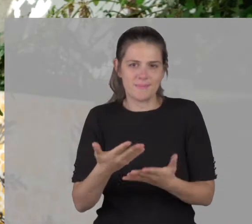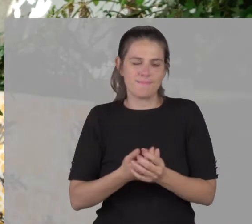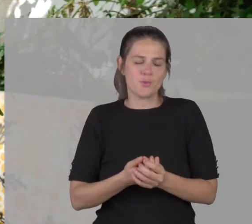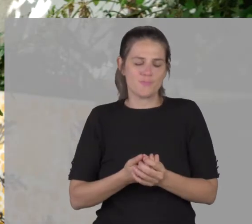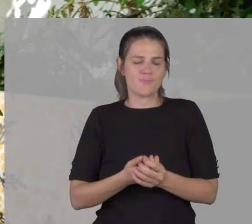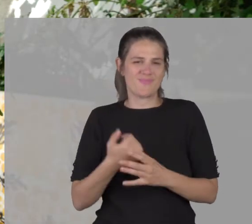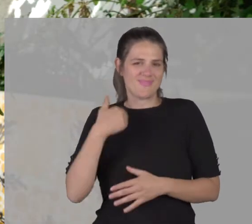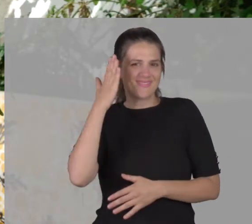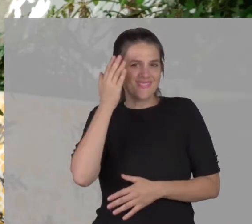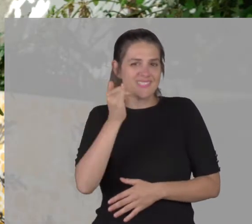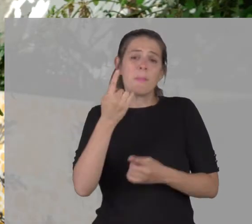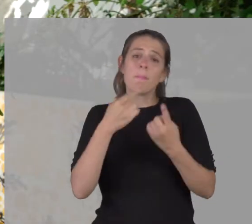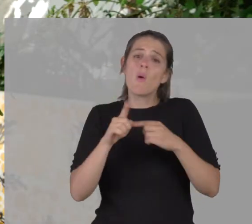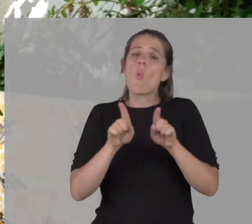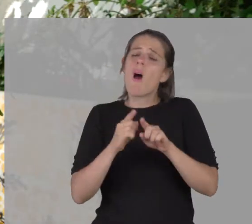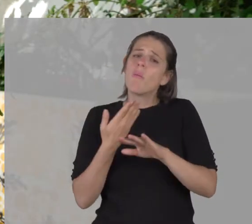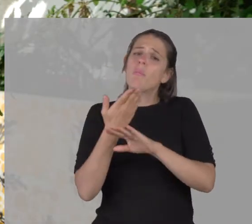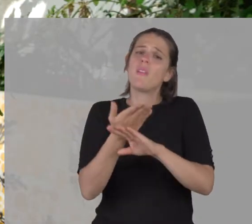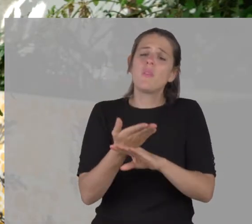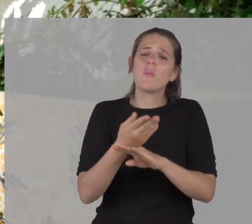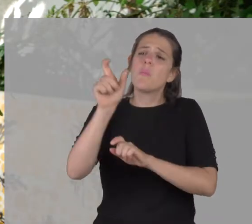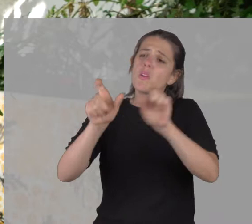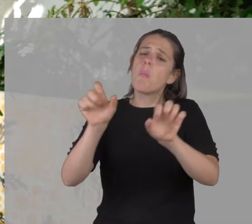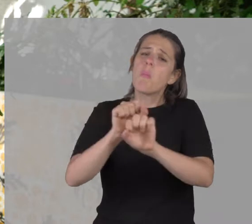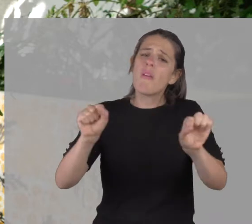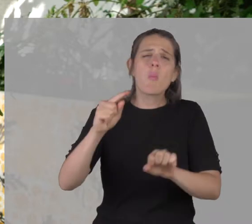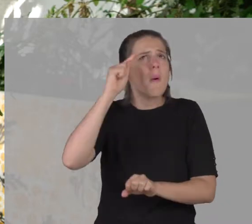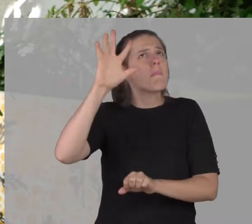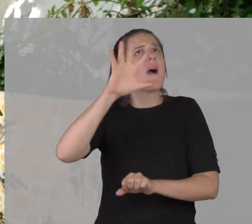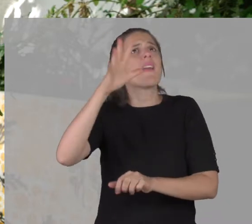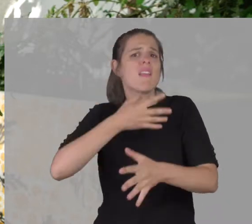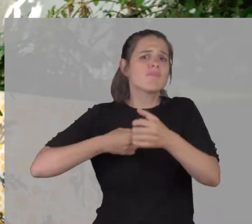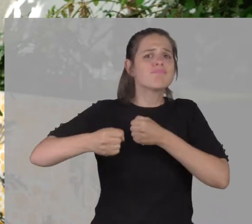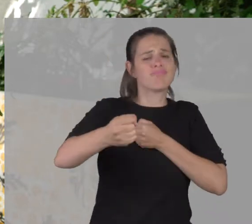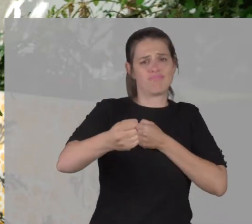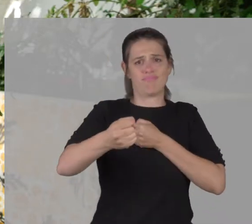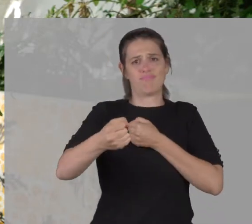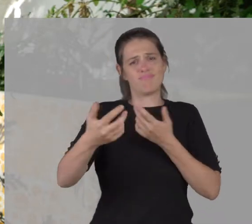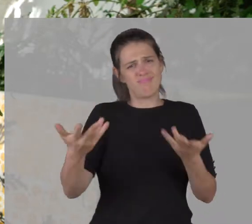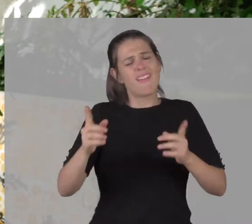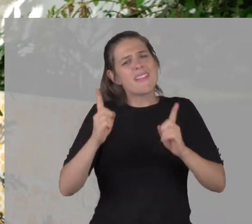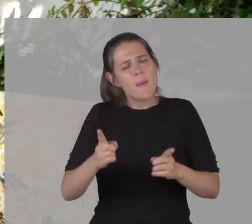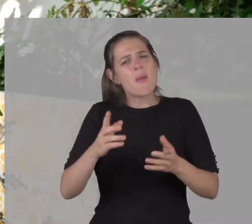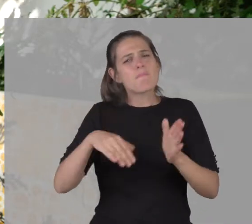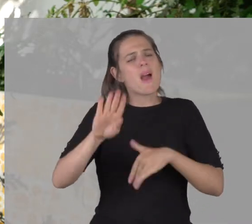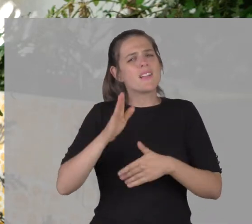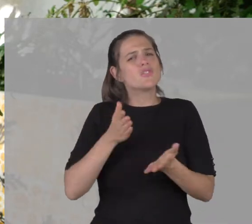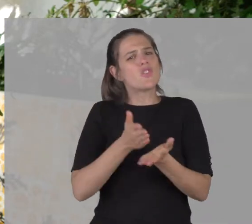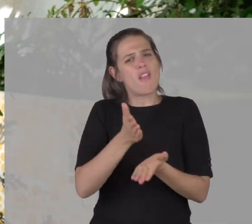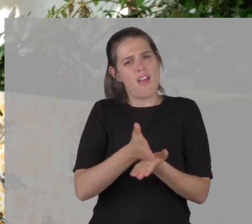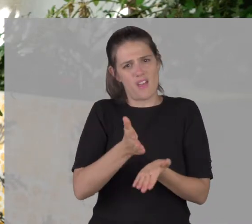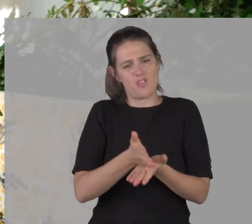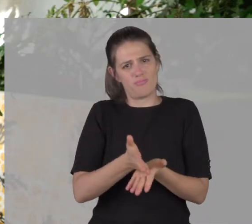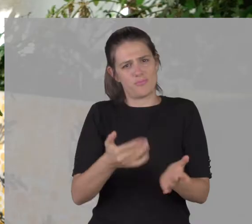la gente empatice un poco más y que seamos un poco más solidarios con el otro.